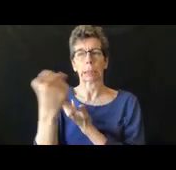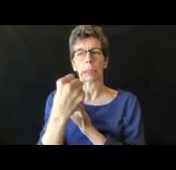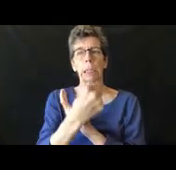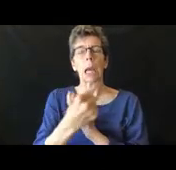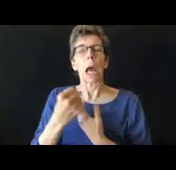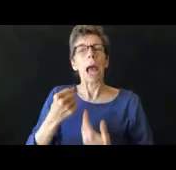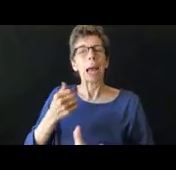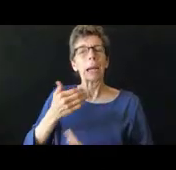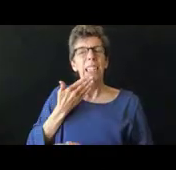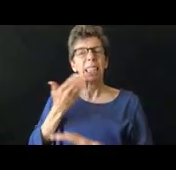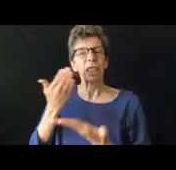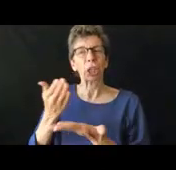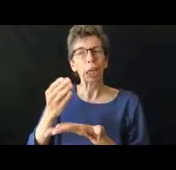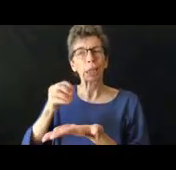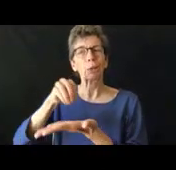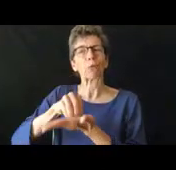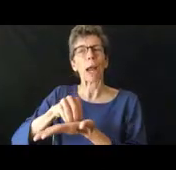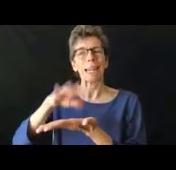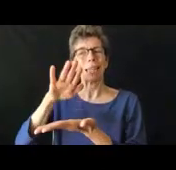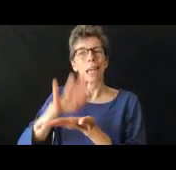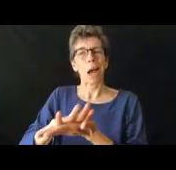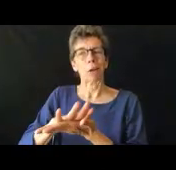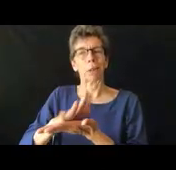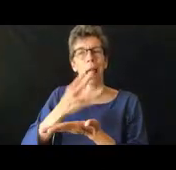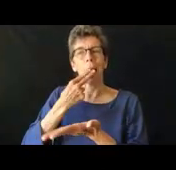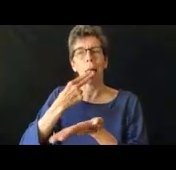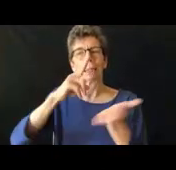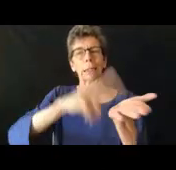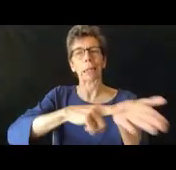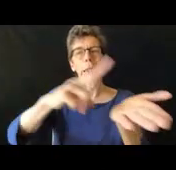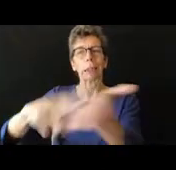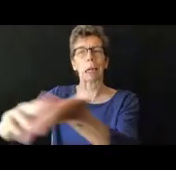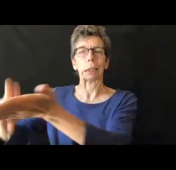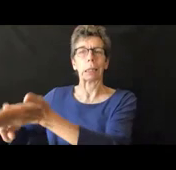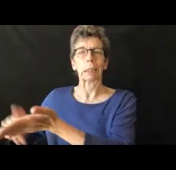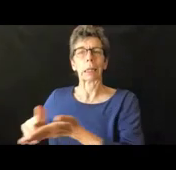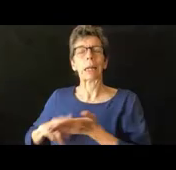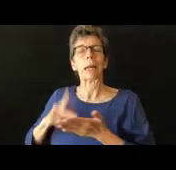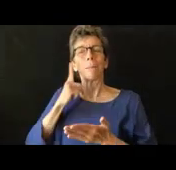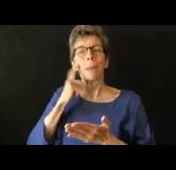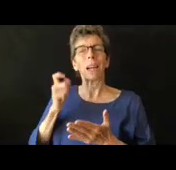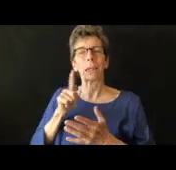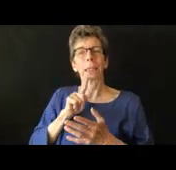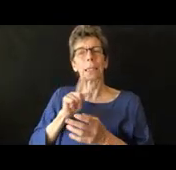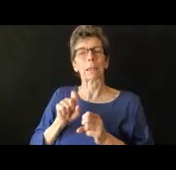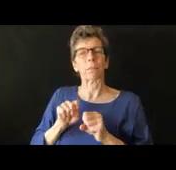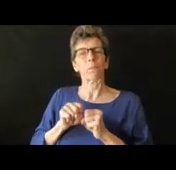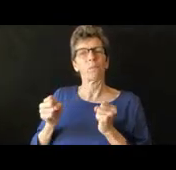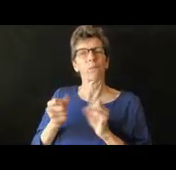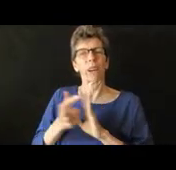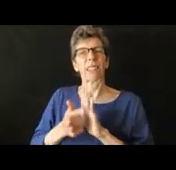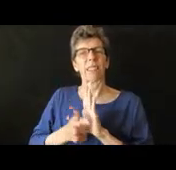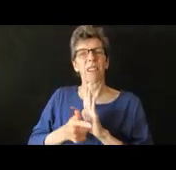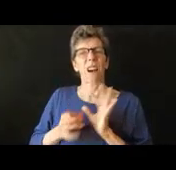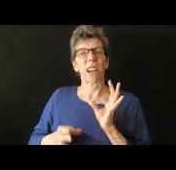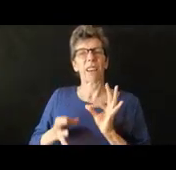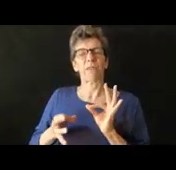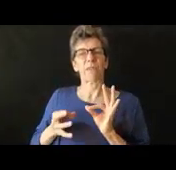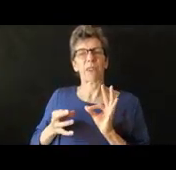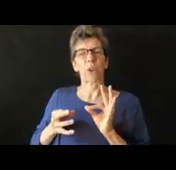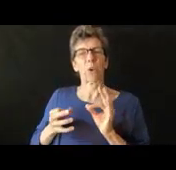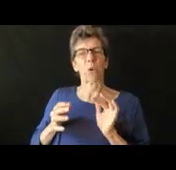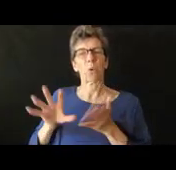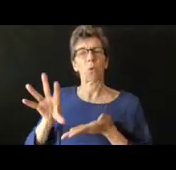escrito porque es un delito menor grabar cosas en el estado de Washington sin el